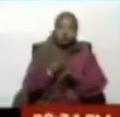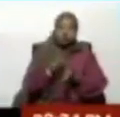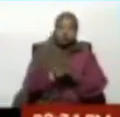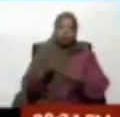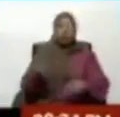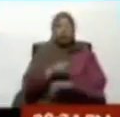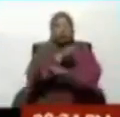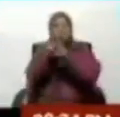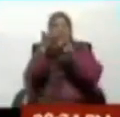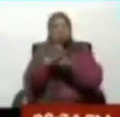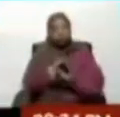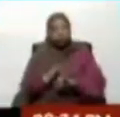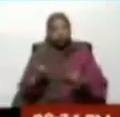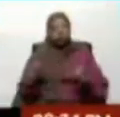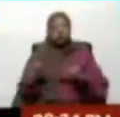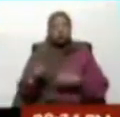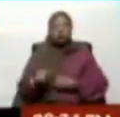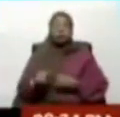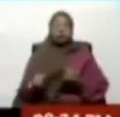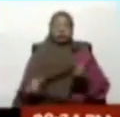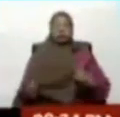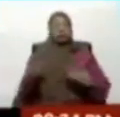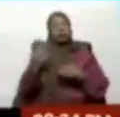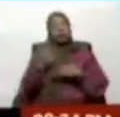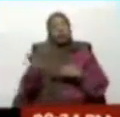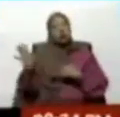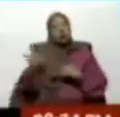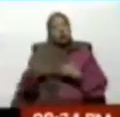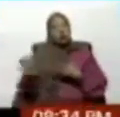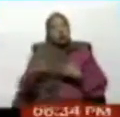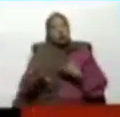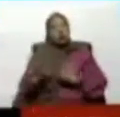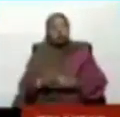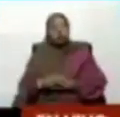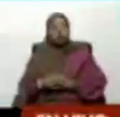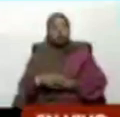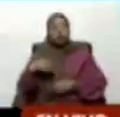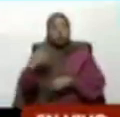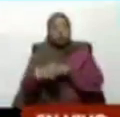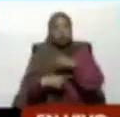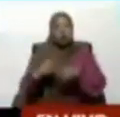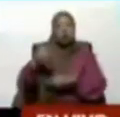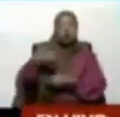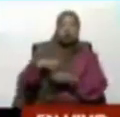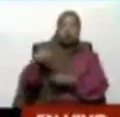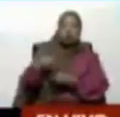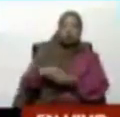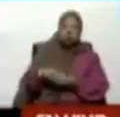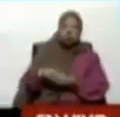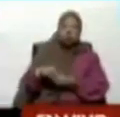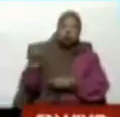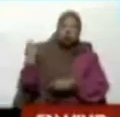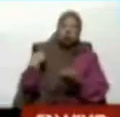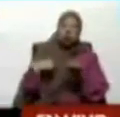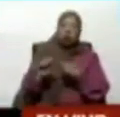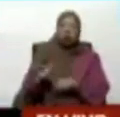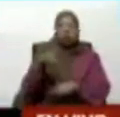felicidad que está caracterizando el proceso electoral, la fiesta electoral.